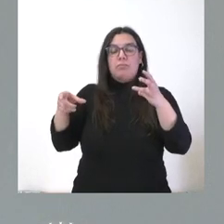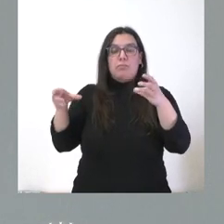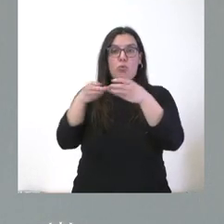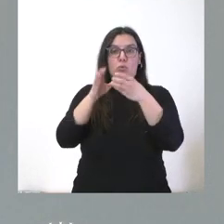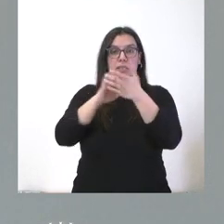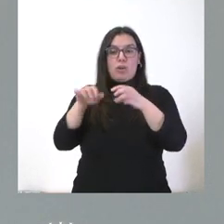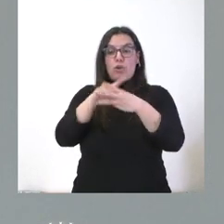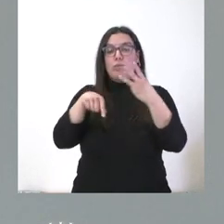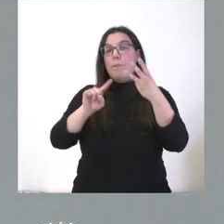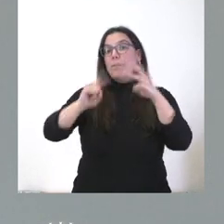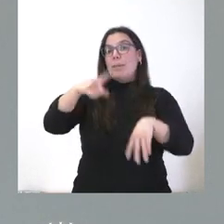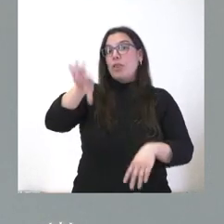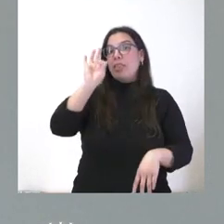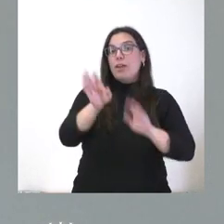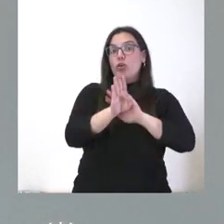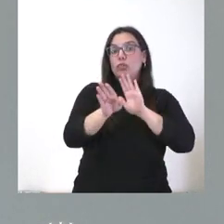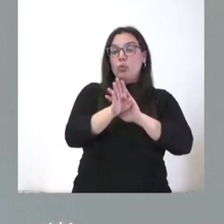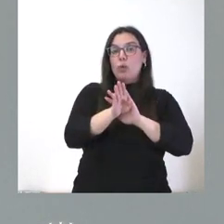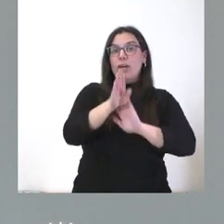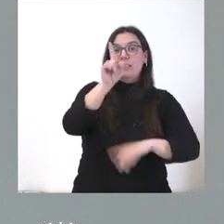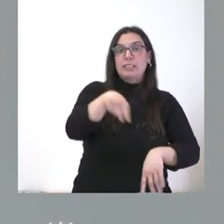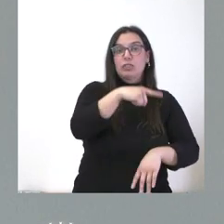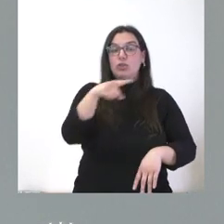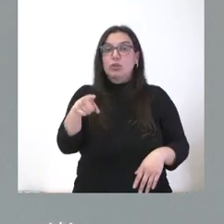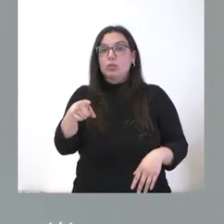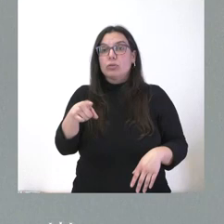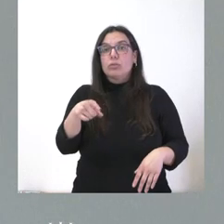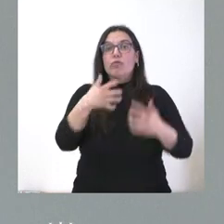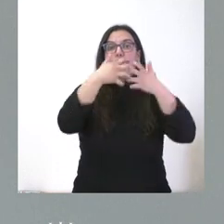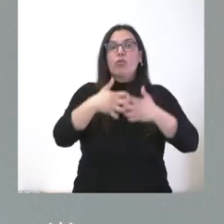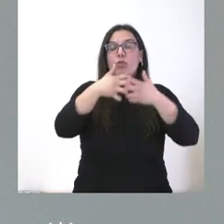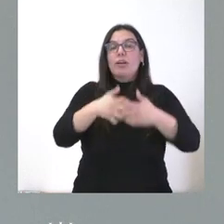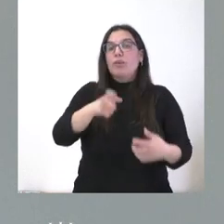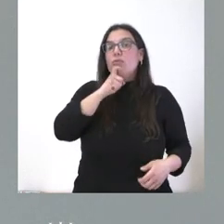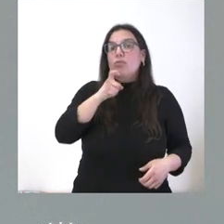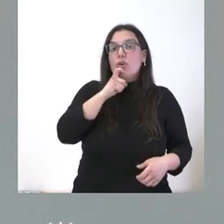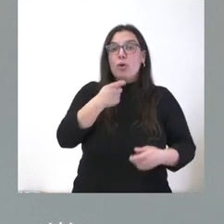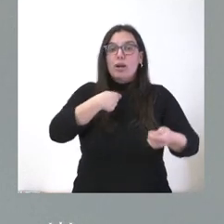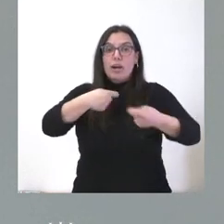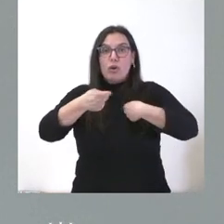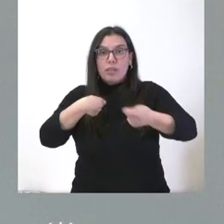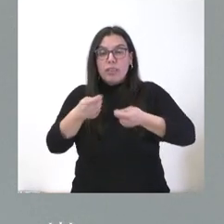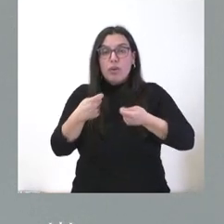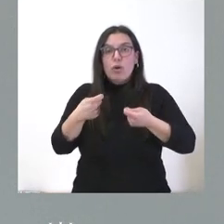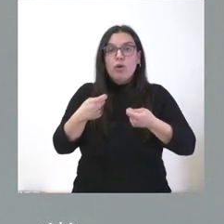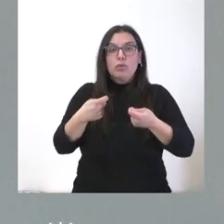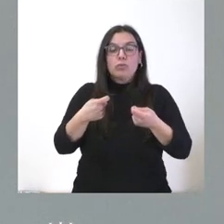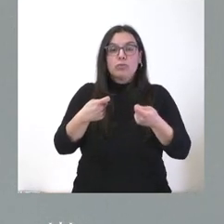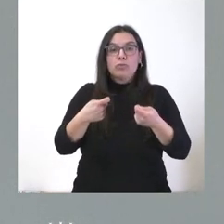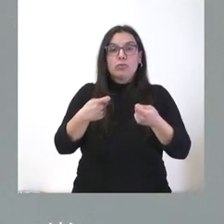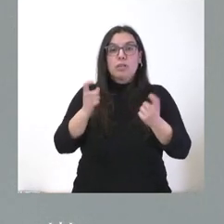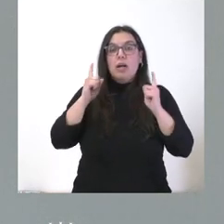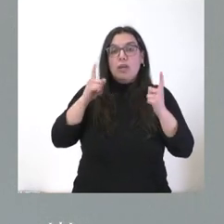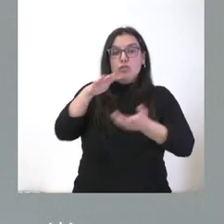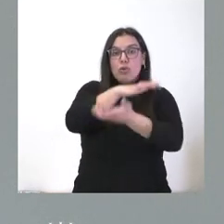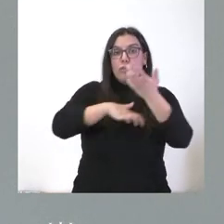tomar la primera decisión en torno a la vigencia de la ASAC y lo que quieren ser el funcionamiento de esas negociaciones en torno a